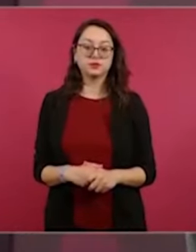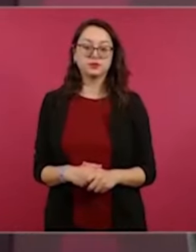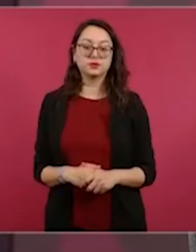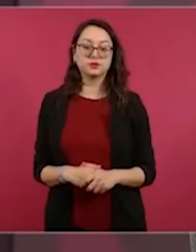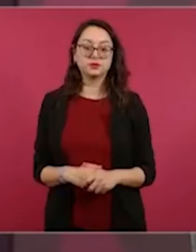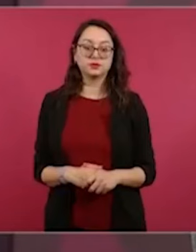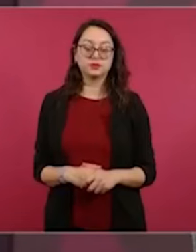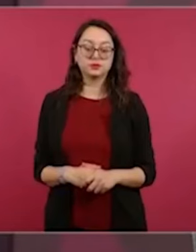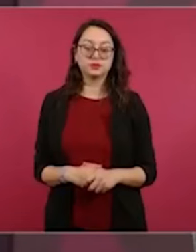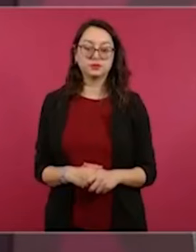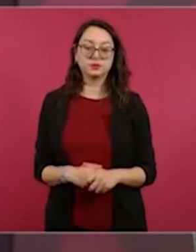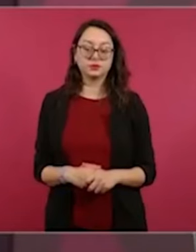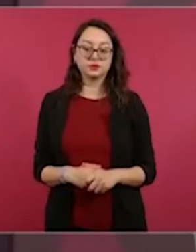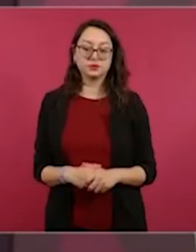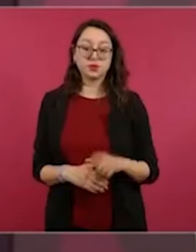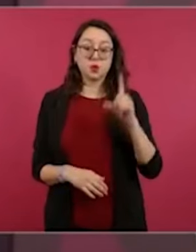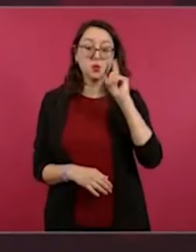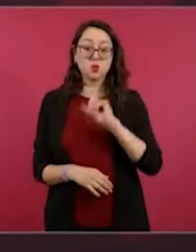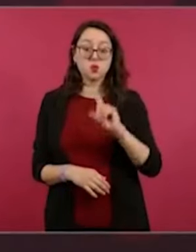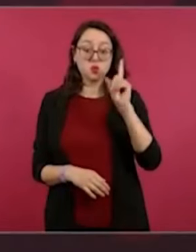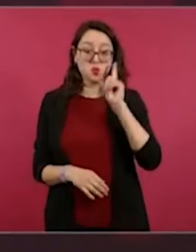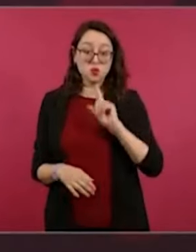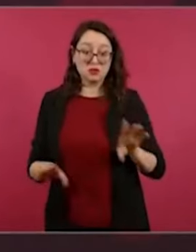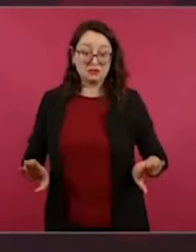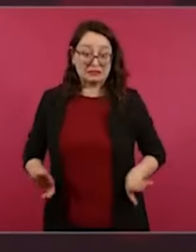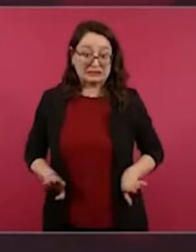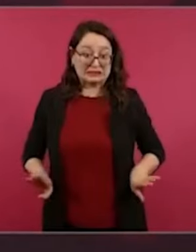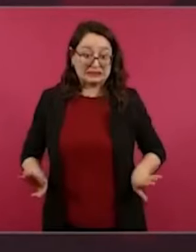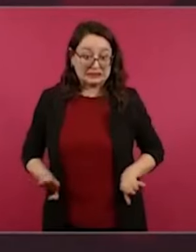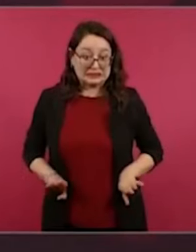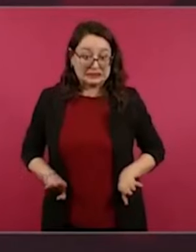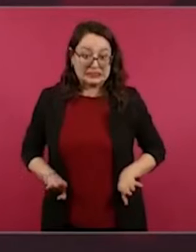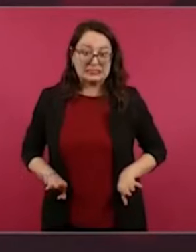Es una mujer con convicciones